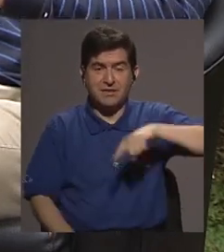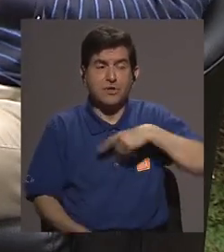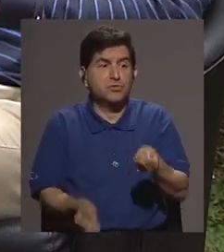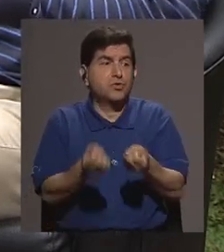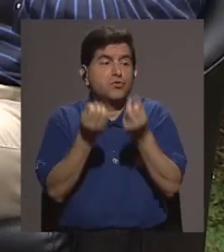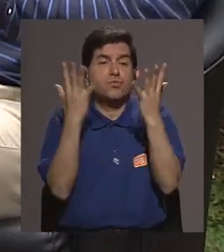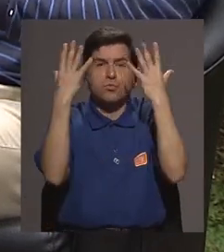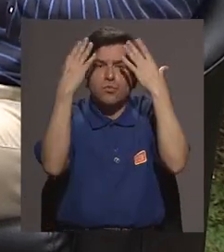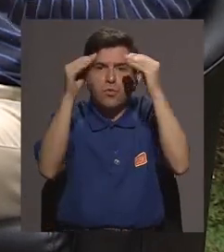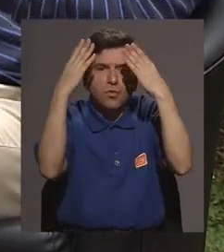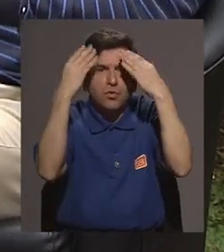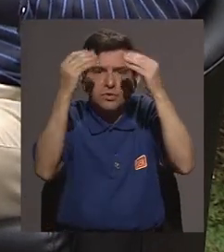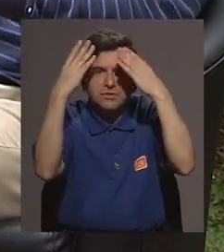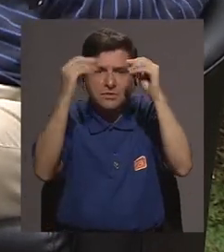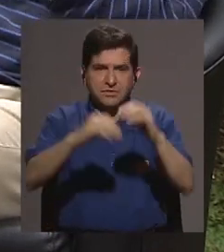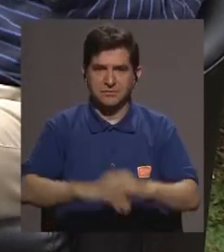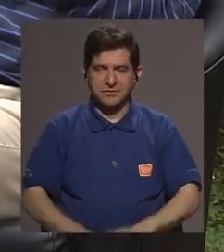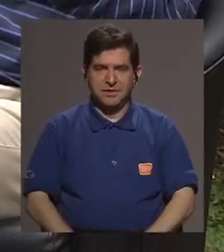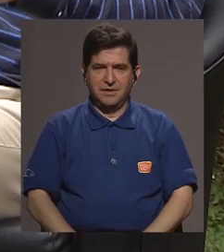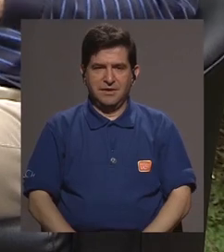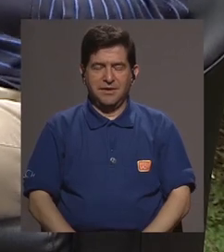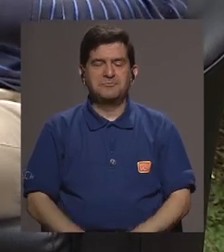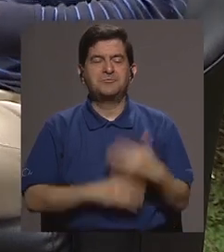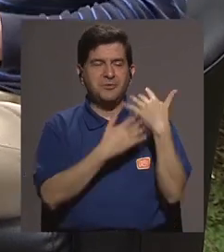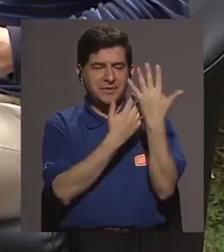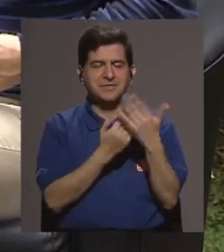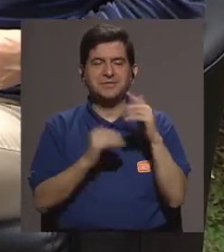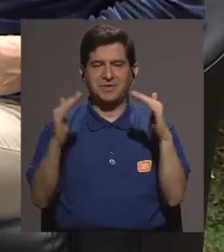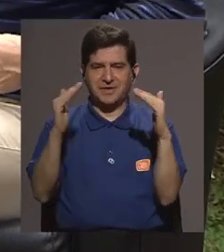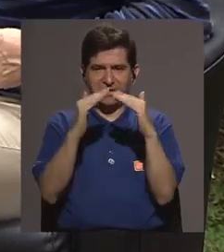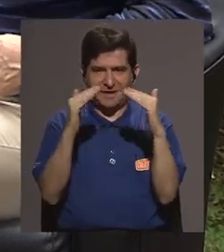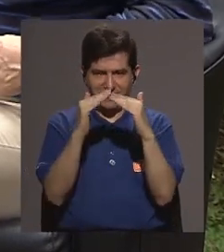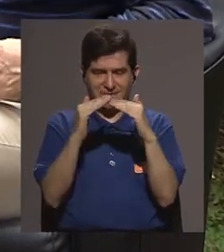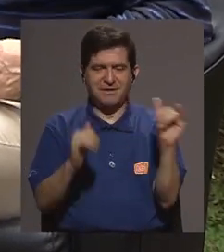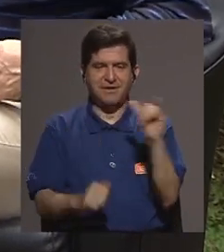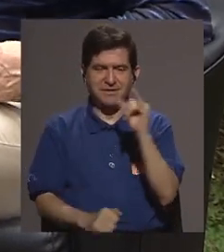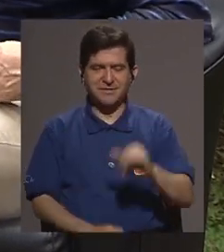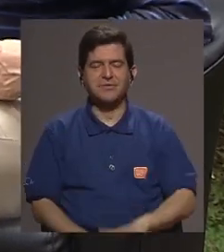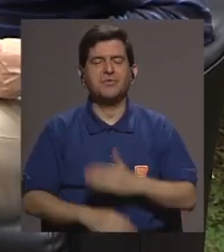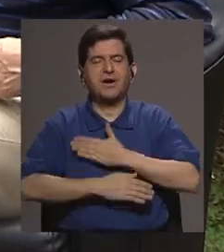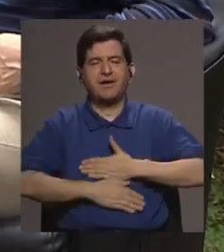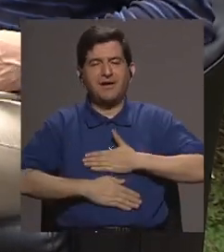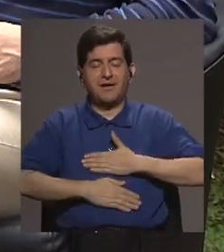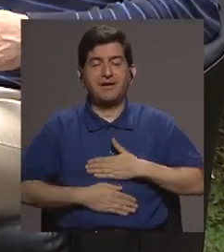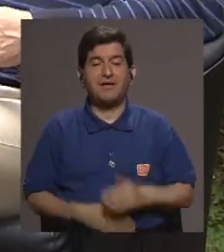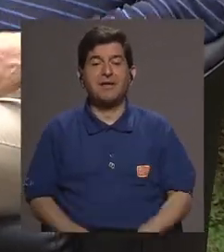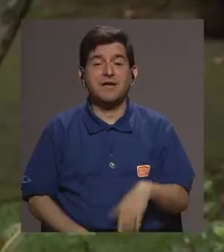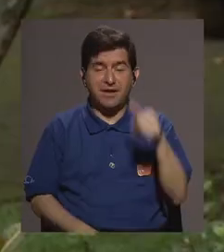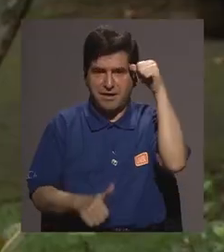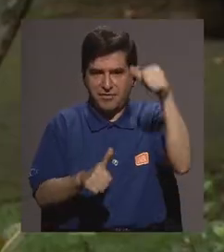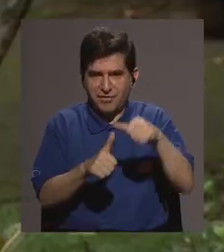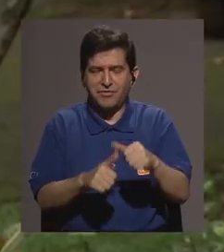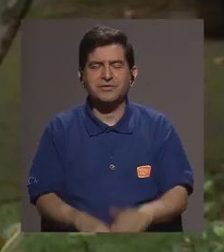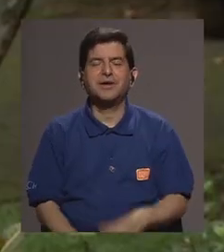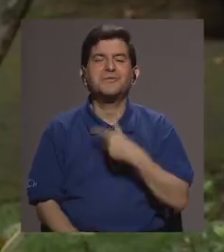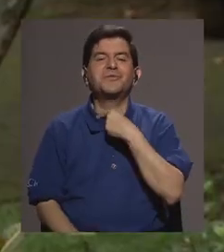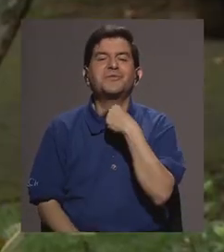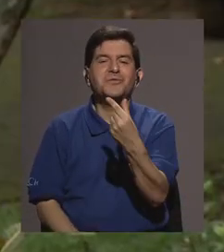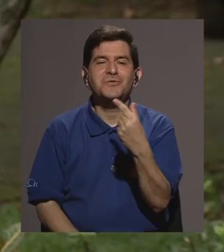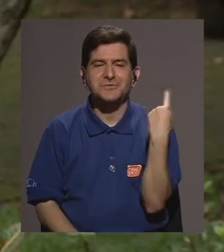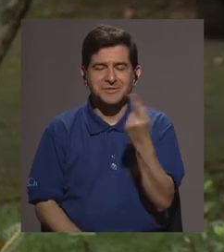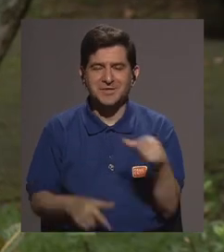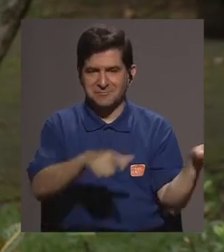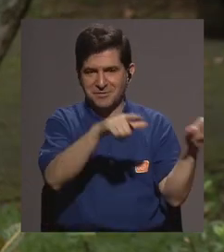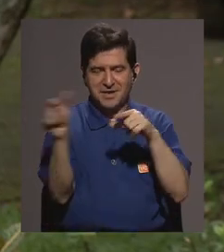un montón de información y bueno esperamos que los hogares hayan podido pues disfrutar y tomar nota de esto un placer de verdad y